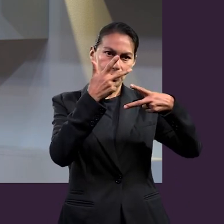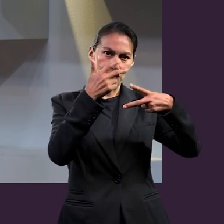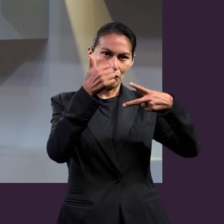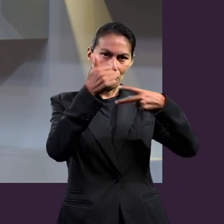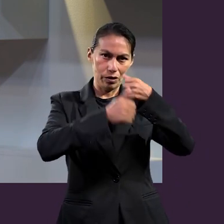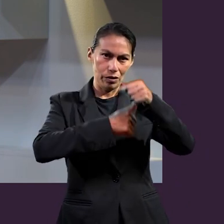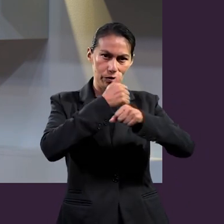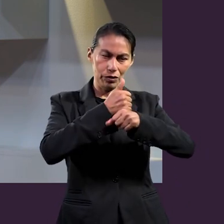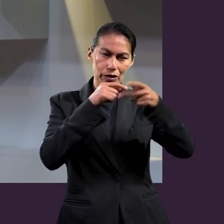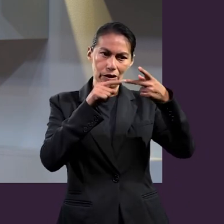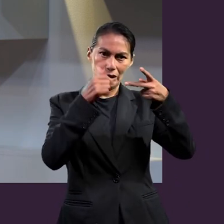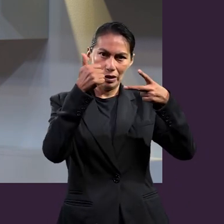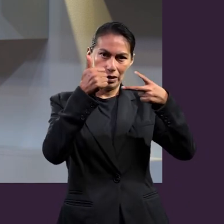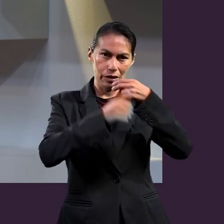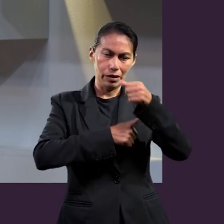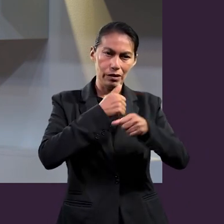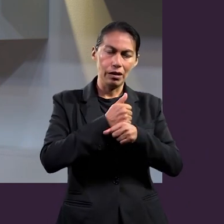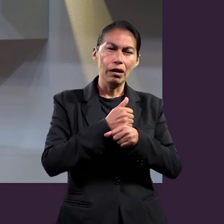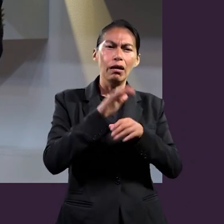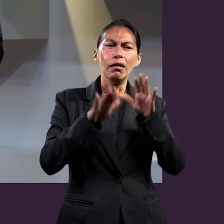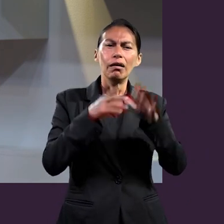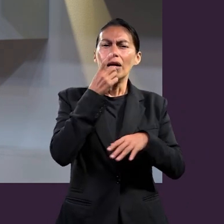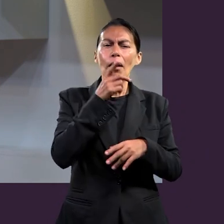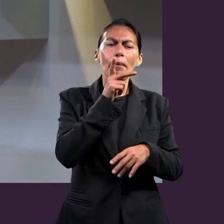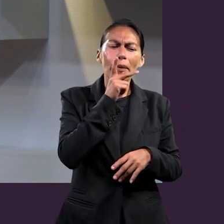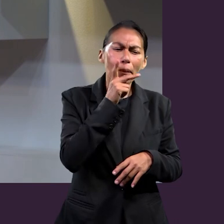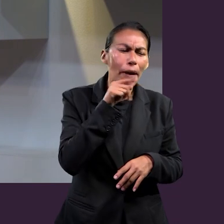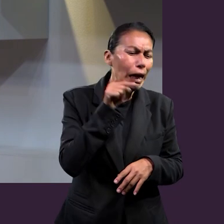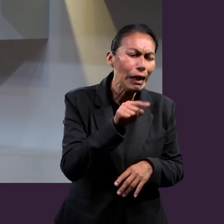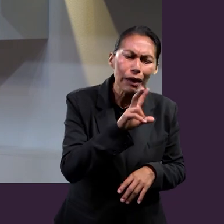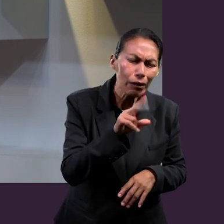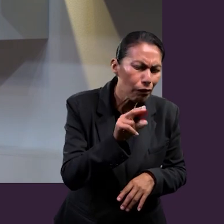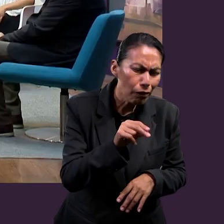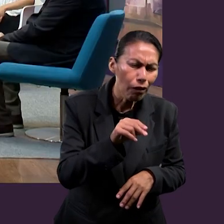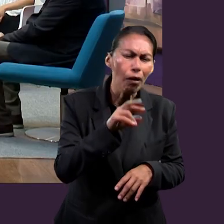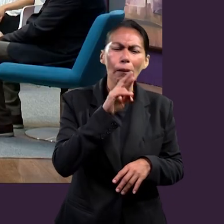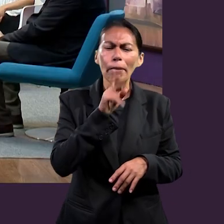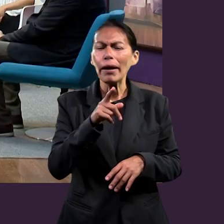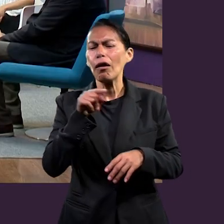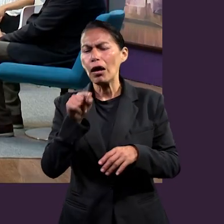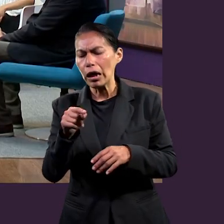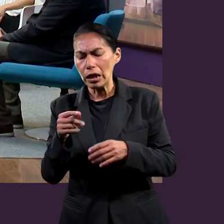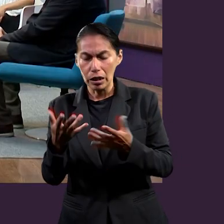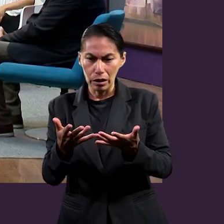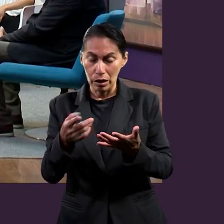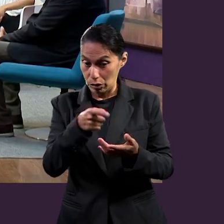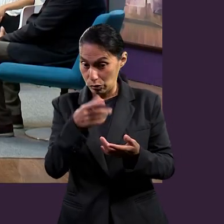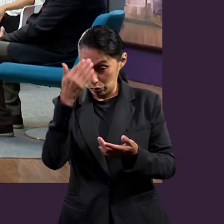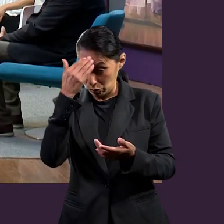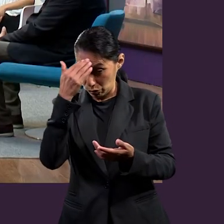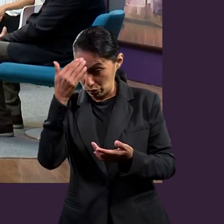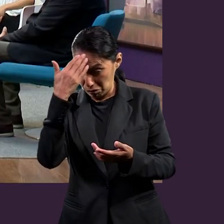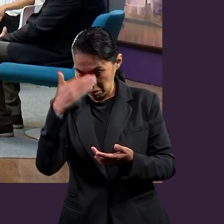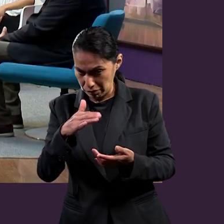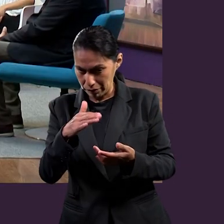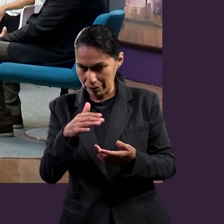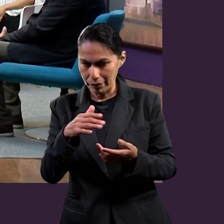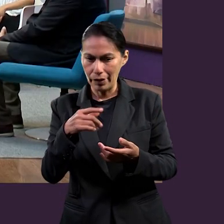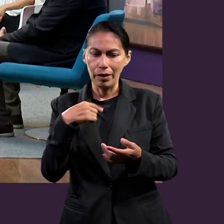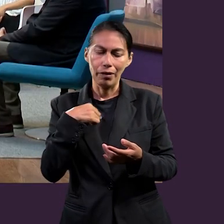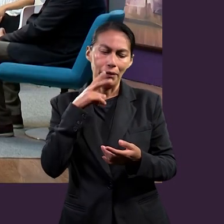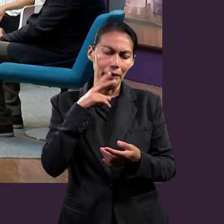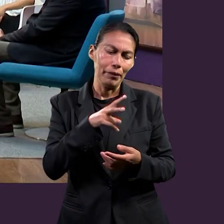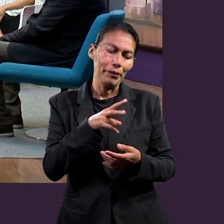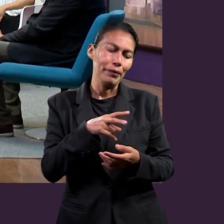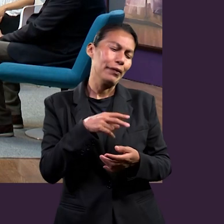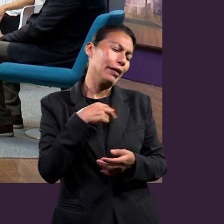ocho años y otra tiene seis y me dicen, no, papá, así no es, es así. Y lo hacen desde su inocencia, pero eso es